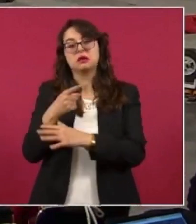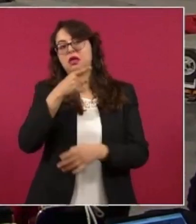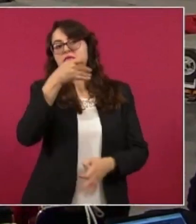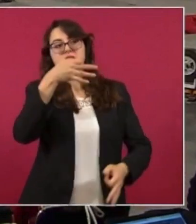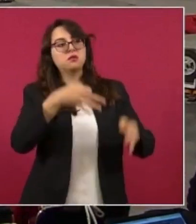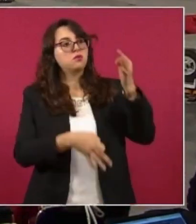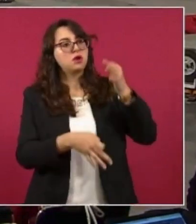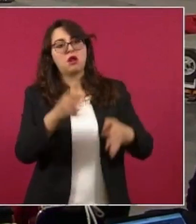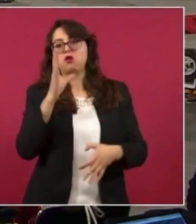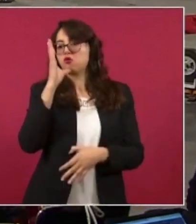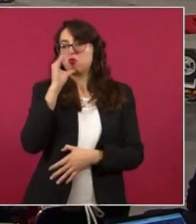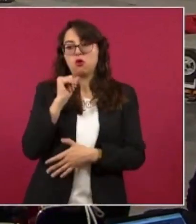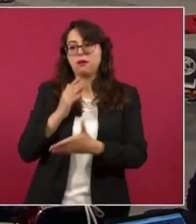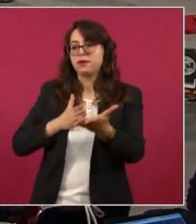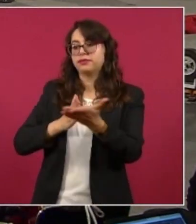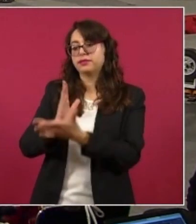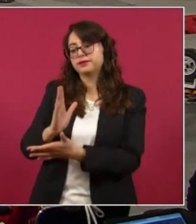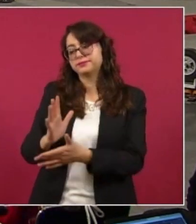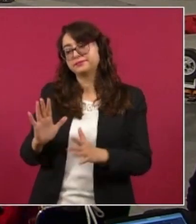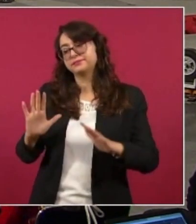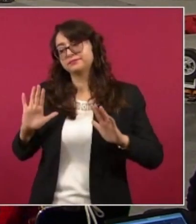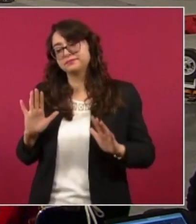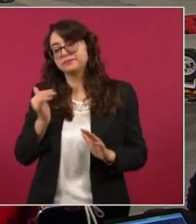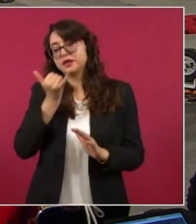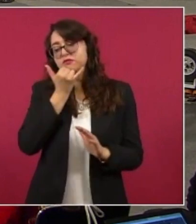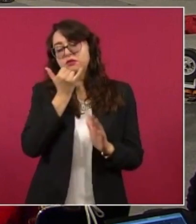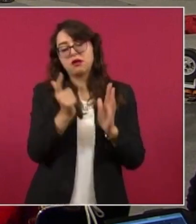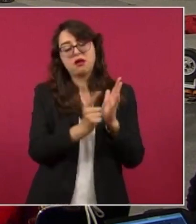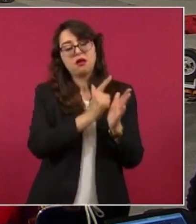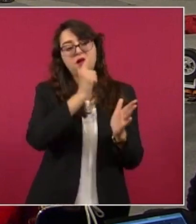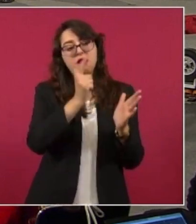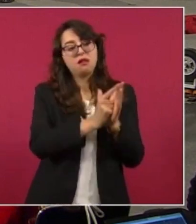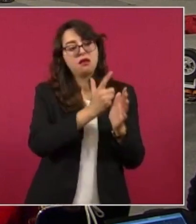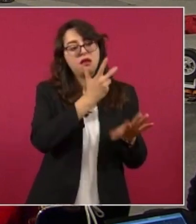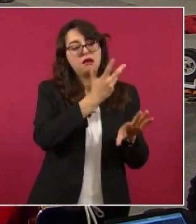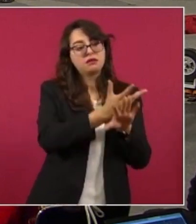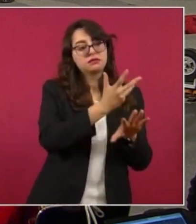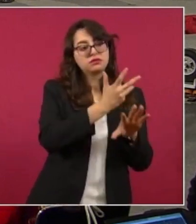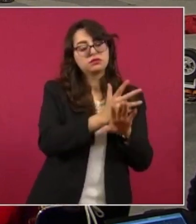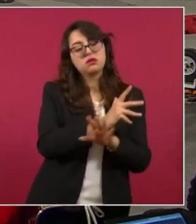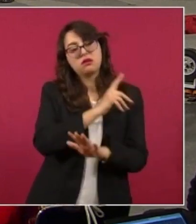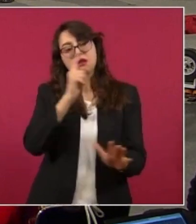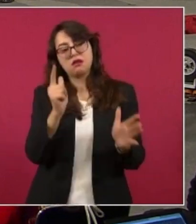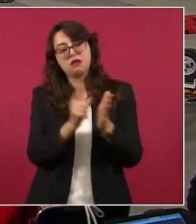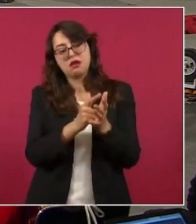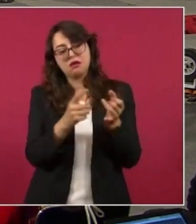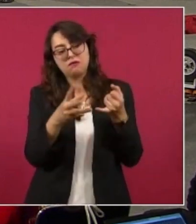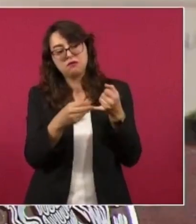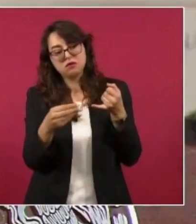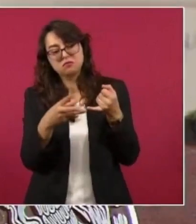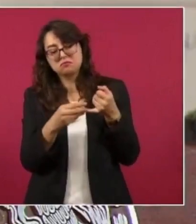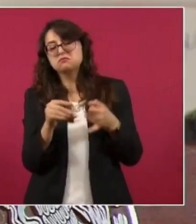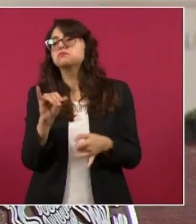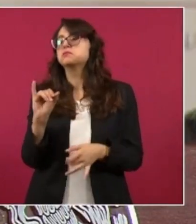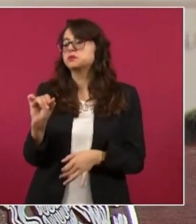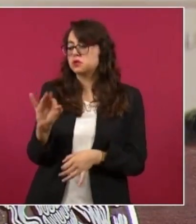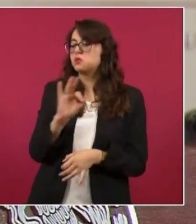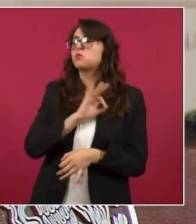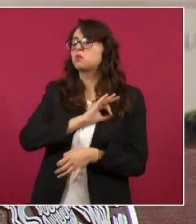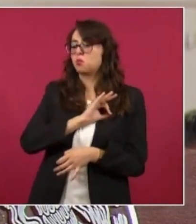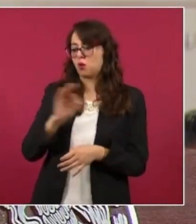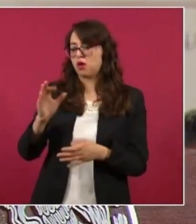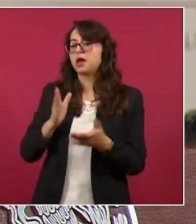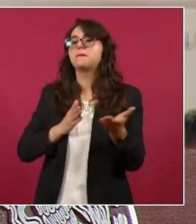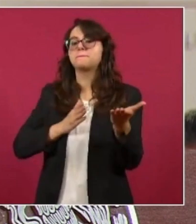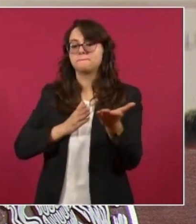solamente una ley federal de Estados Unidos, sino también una ley del Estado de Florida, donde se está llevando a cabo esto. El